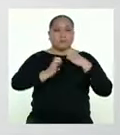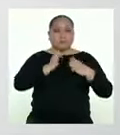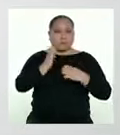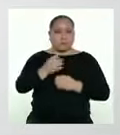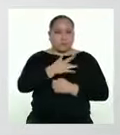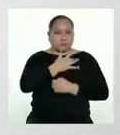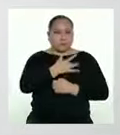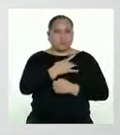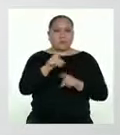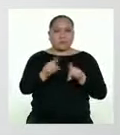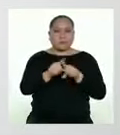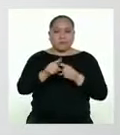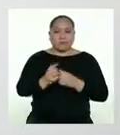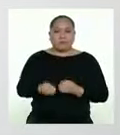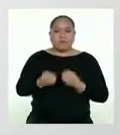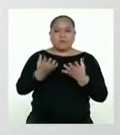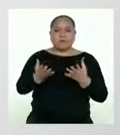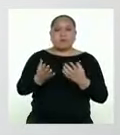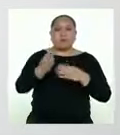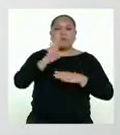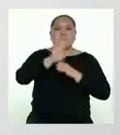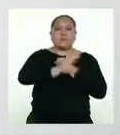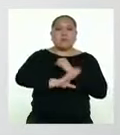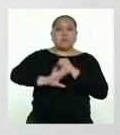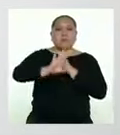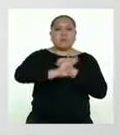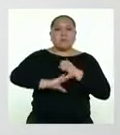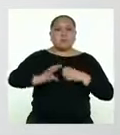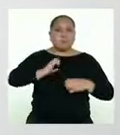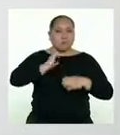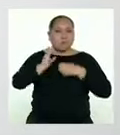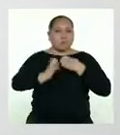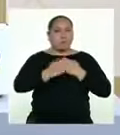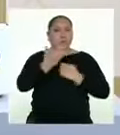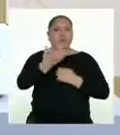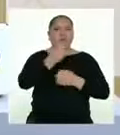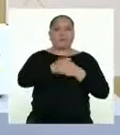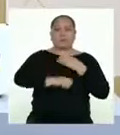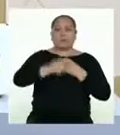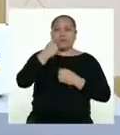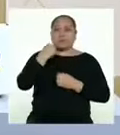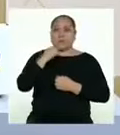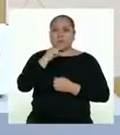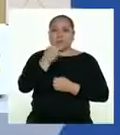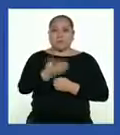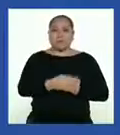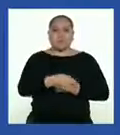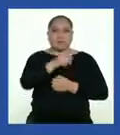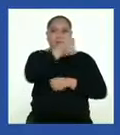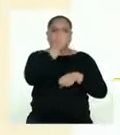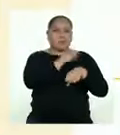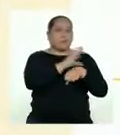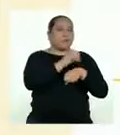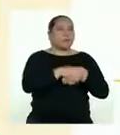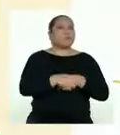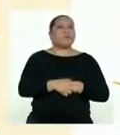pero también que brinden seguridad emocional a sus hijas e hijos. Ahora el siguiente consejo.